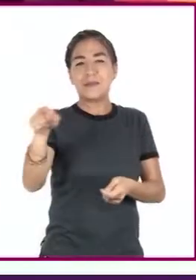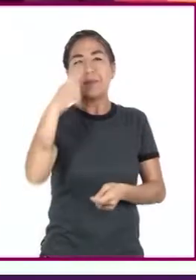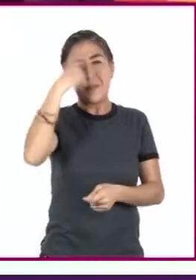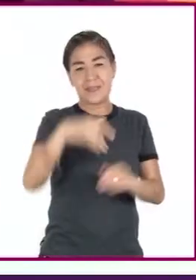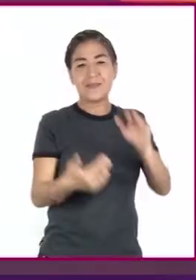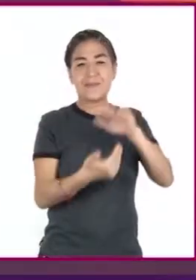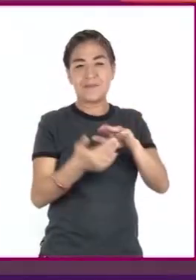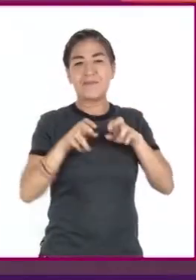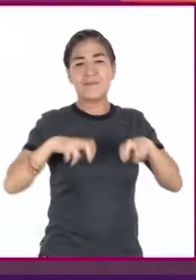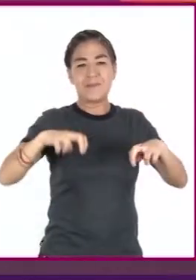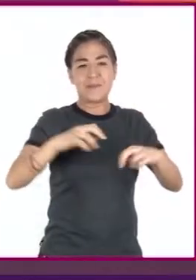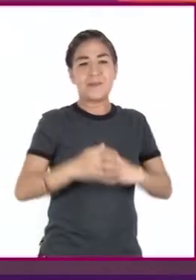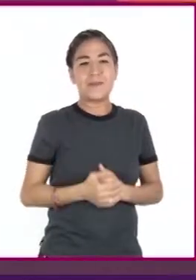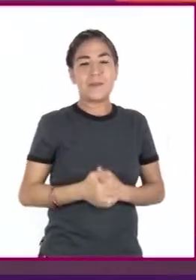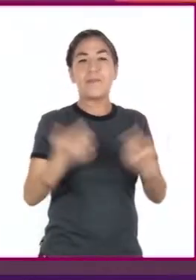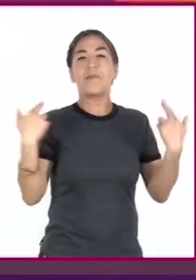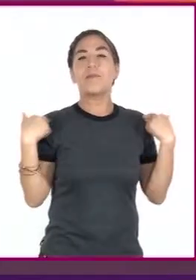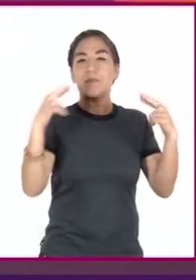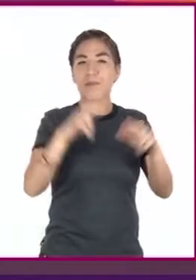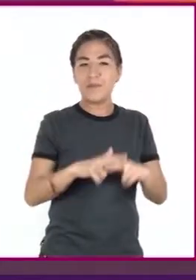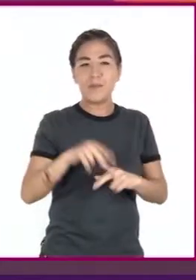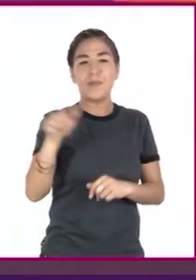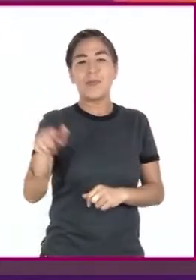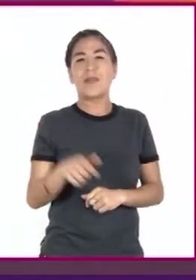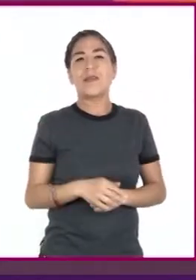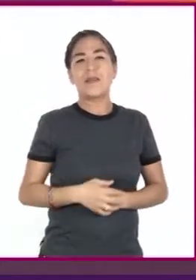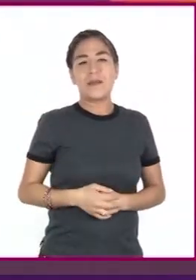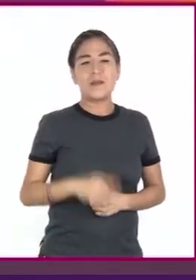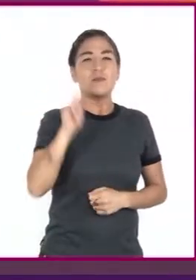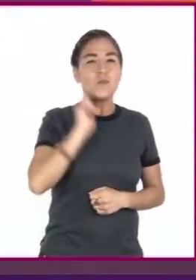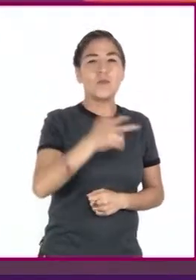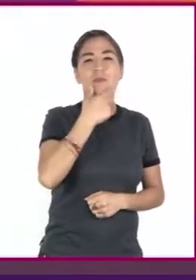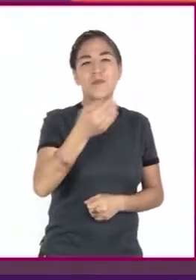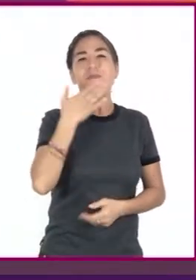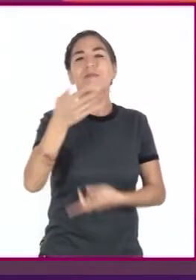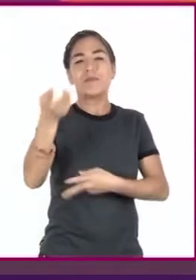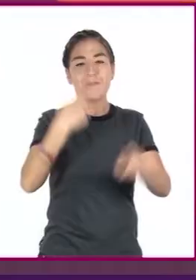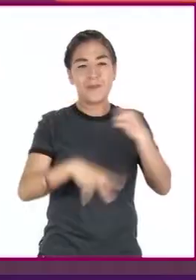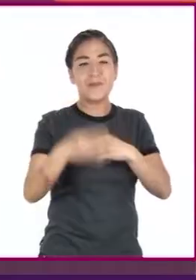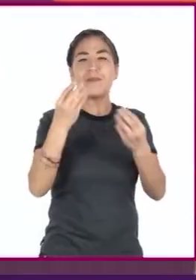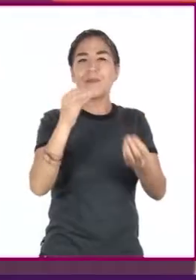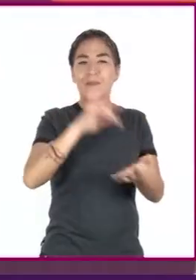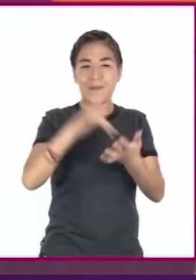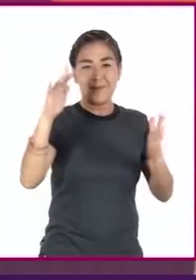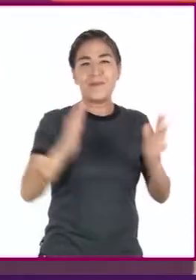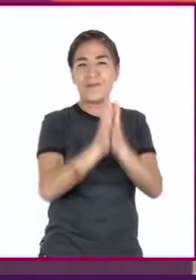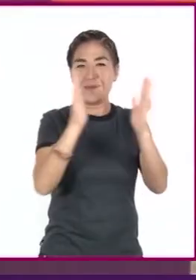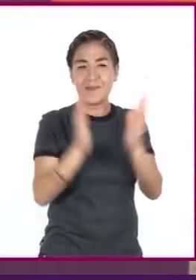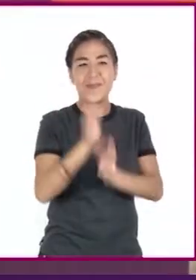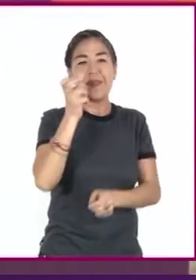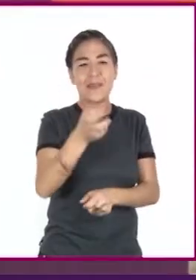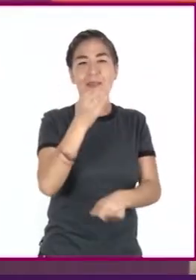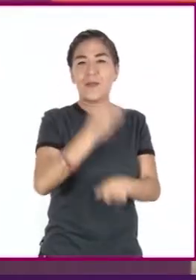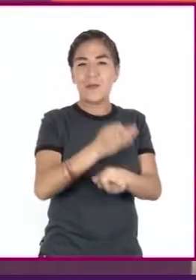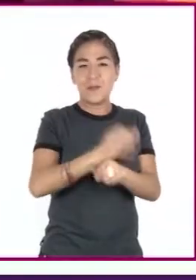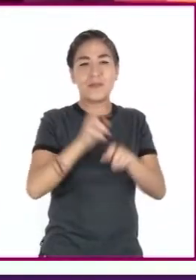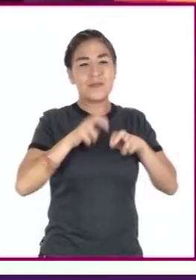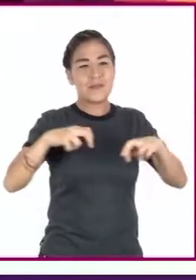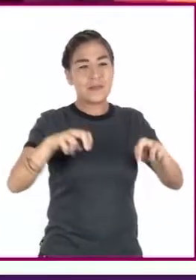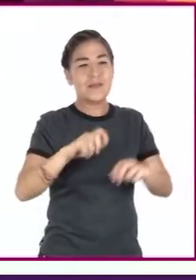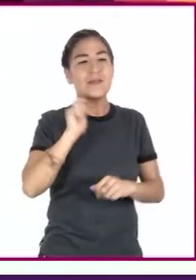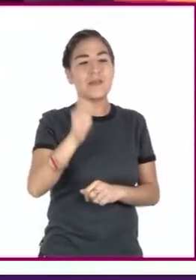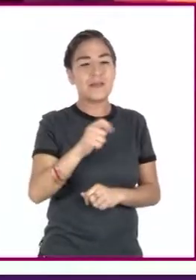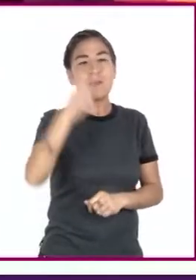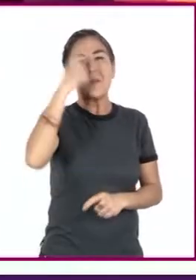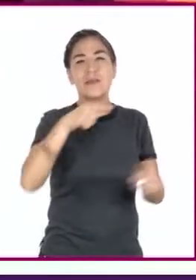la mesa. Maestra, maestro, son bienvenidos y agradecemos su participación en este panel que tiene